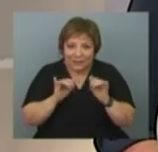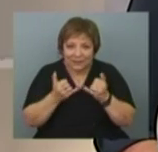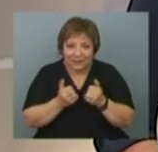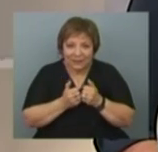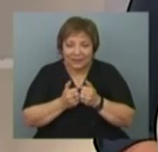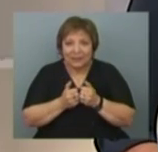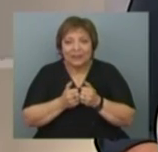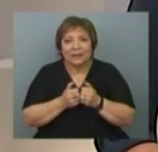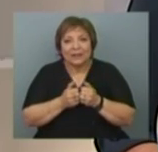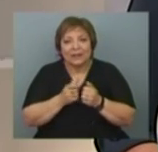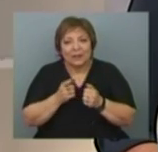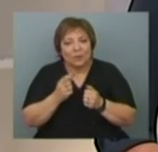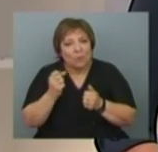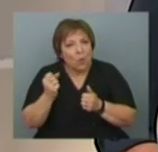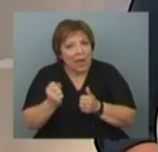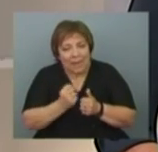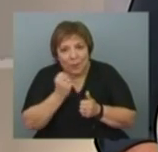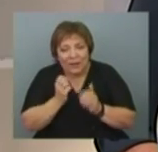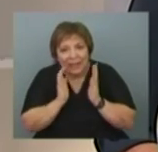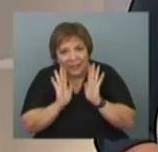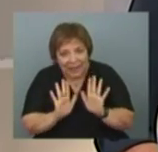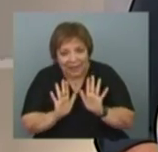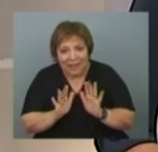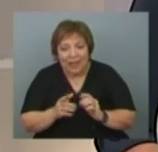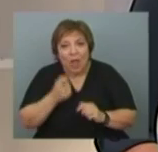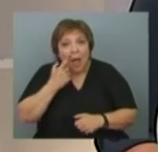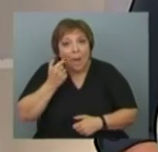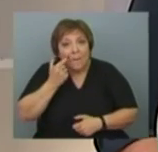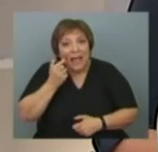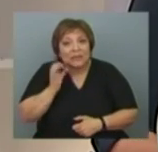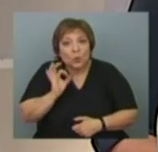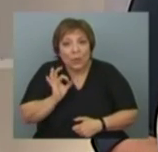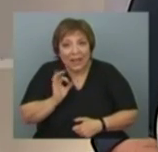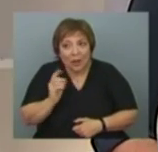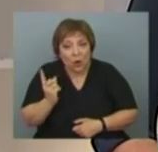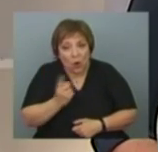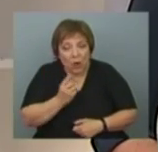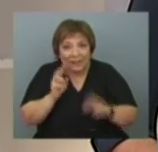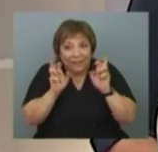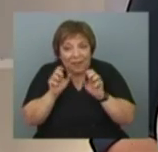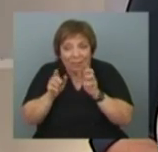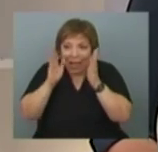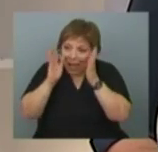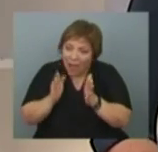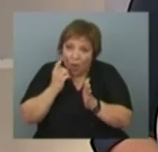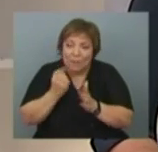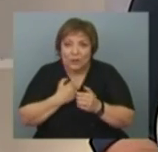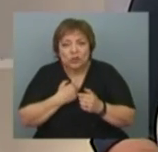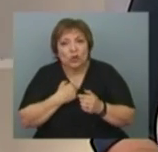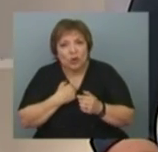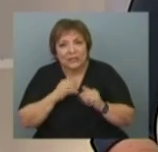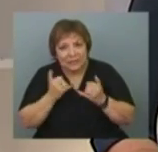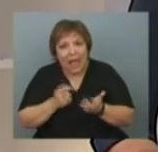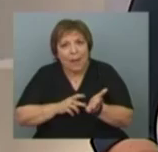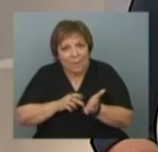señalaba recién que es sumamente importante. Acá el tema de las masculinidades, el tema de... Hemos puesto, yo creo que hemos